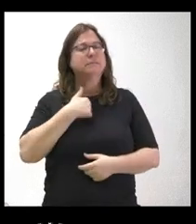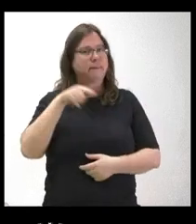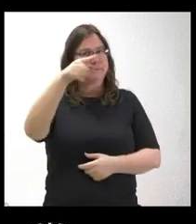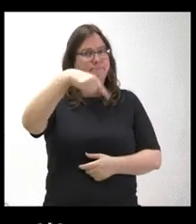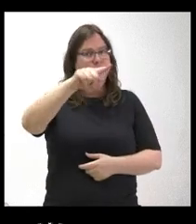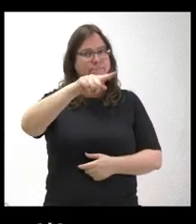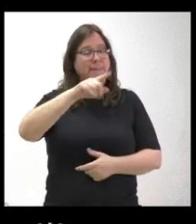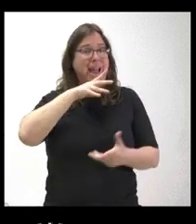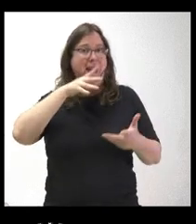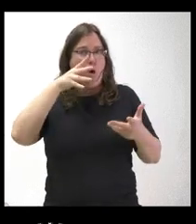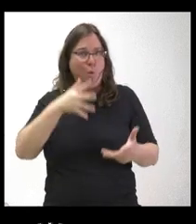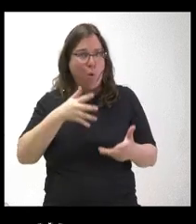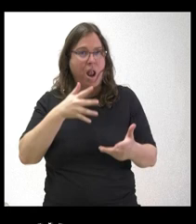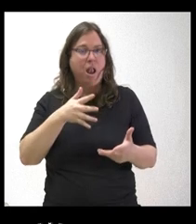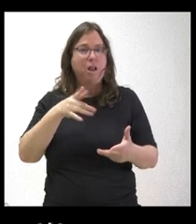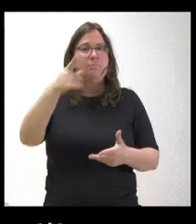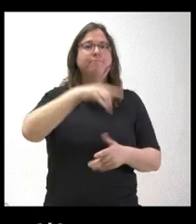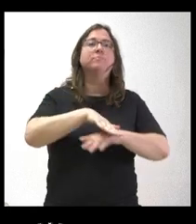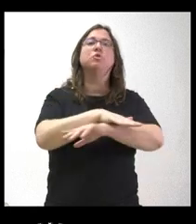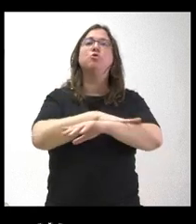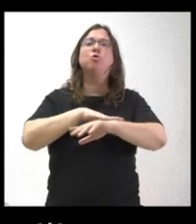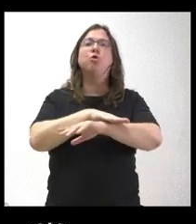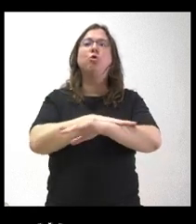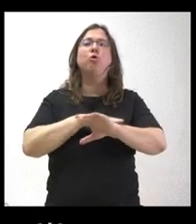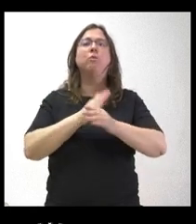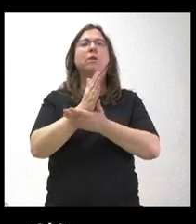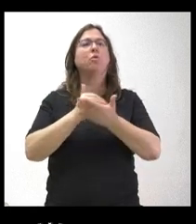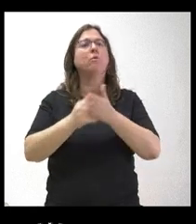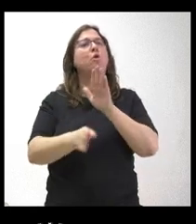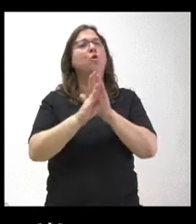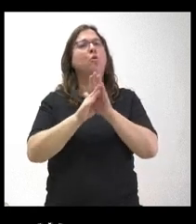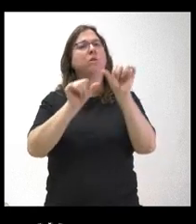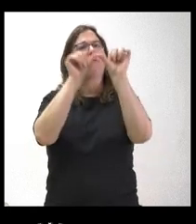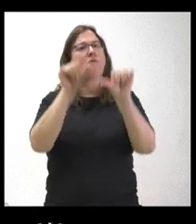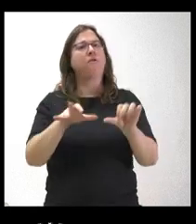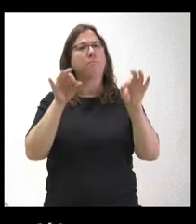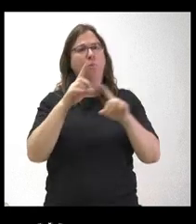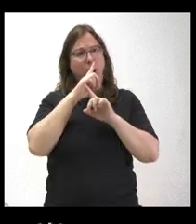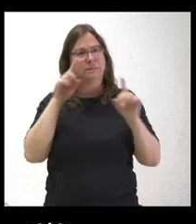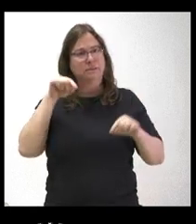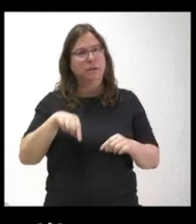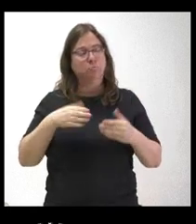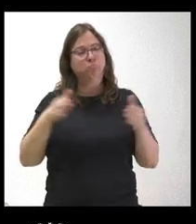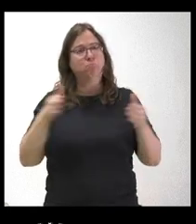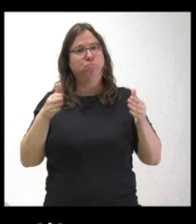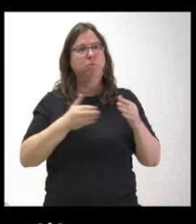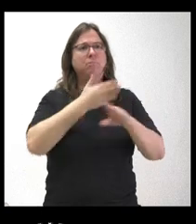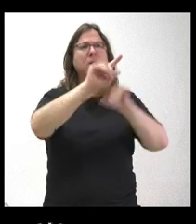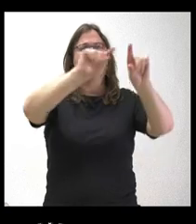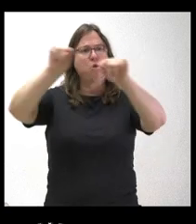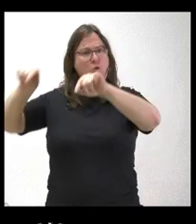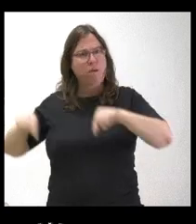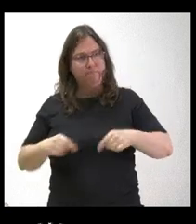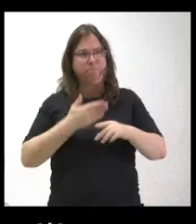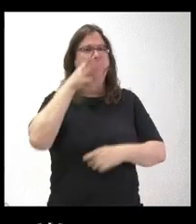actual del Gobierno de la Comunidad mantener este formato, el formato que se ha estrenado este año, de repartir por las provincias y por otras